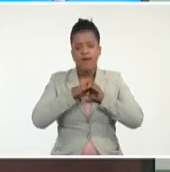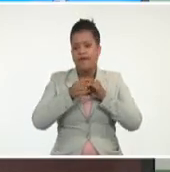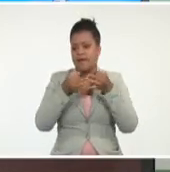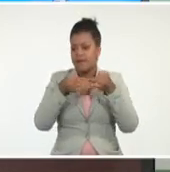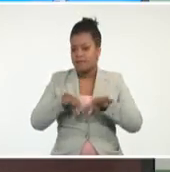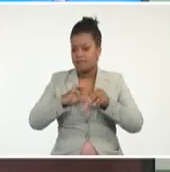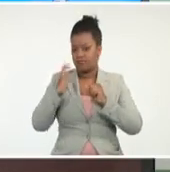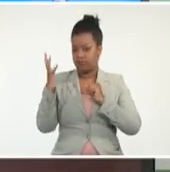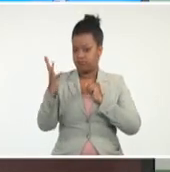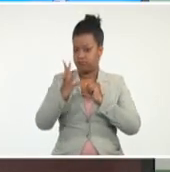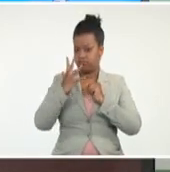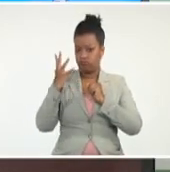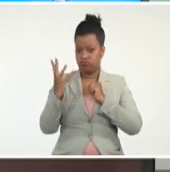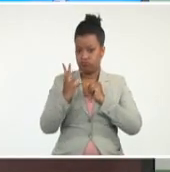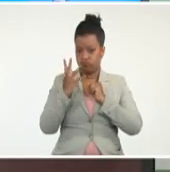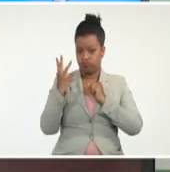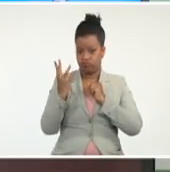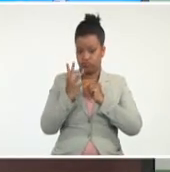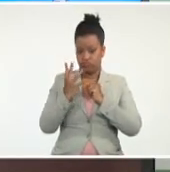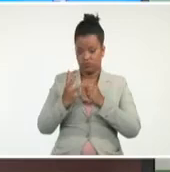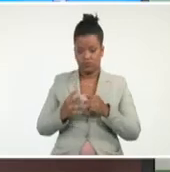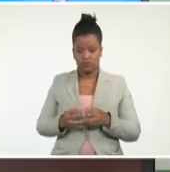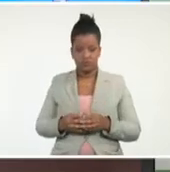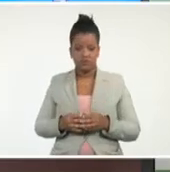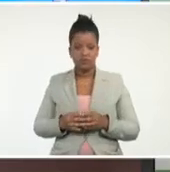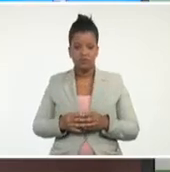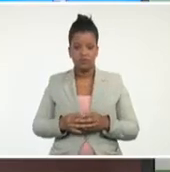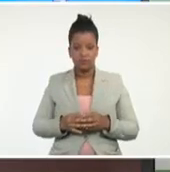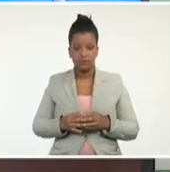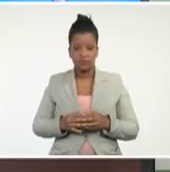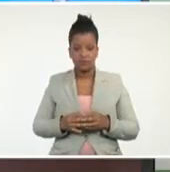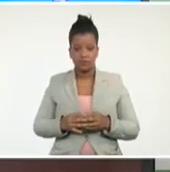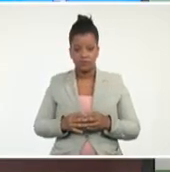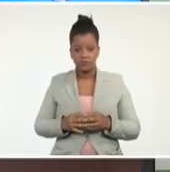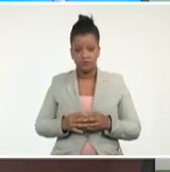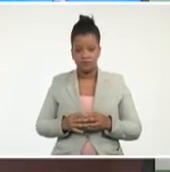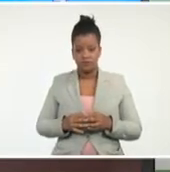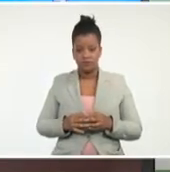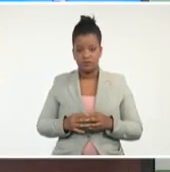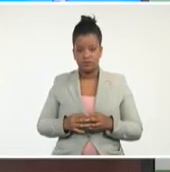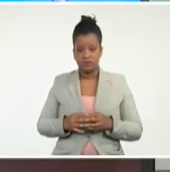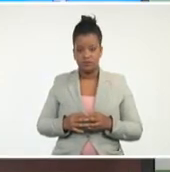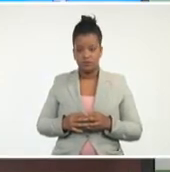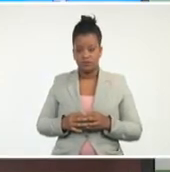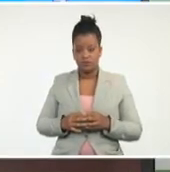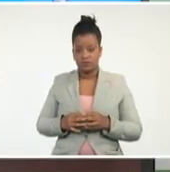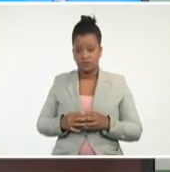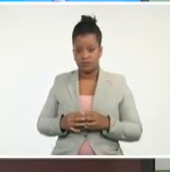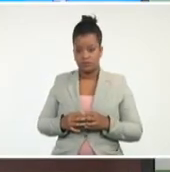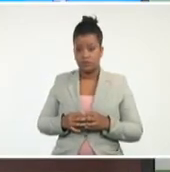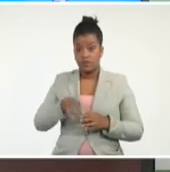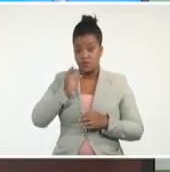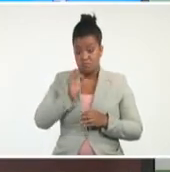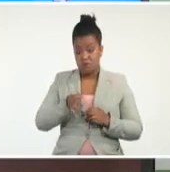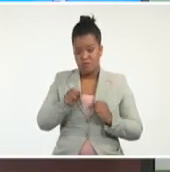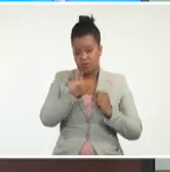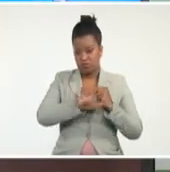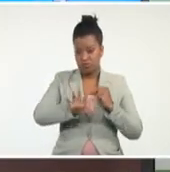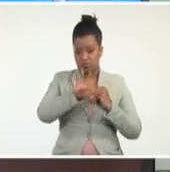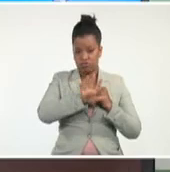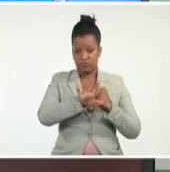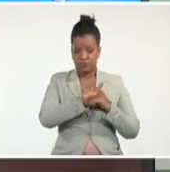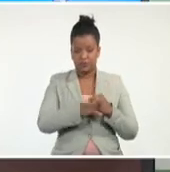pasado por encima. Y no ha pasado nada, sí, pero es que precisamente no estamos hablando de un huracán.